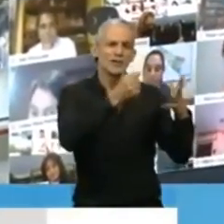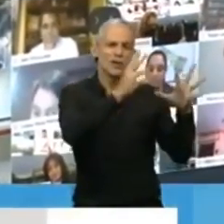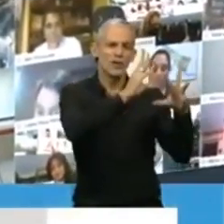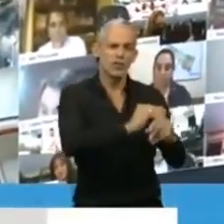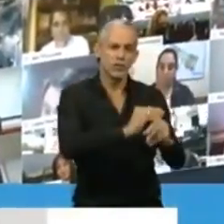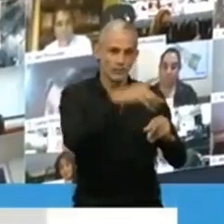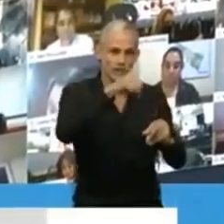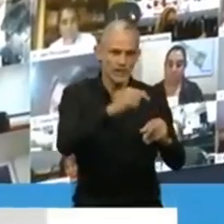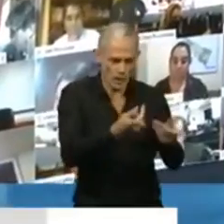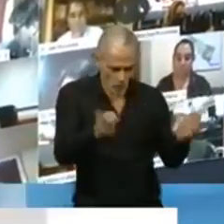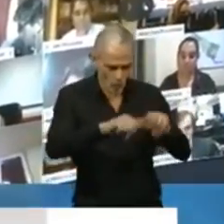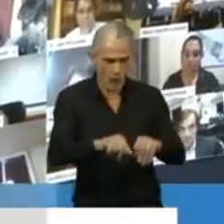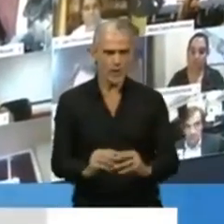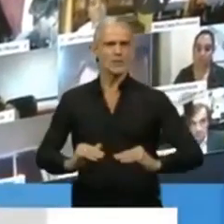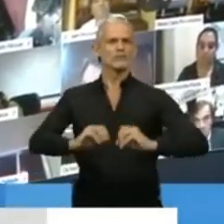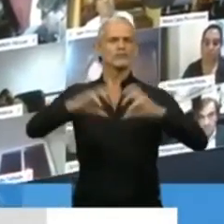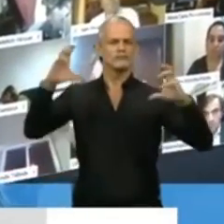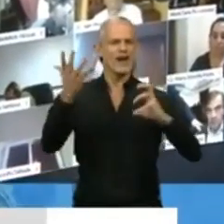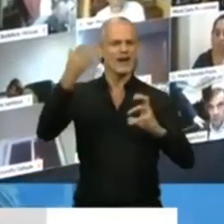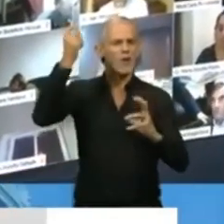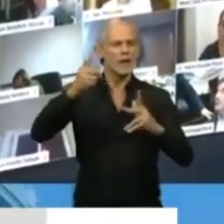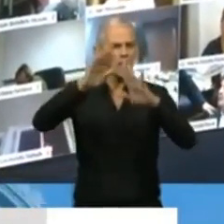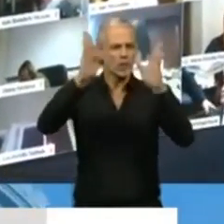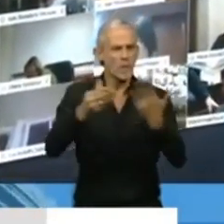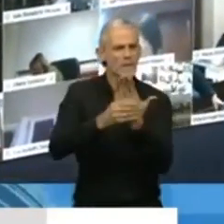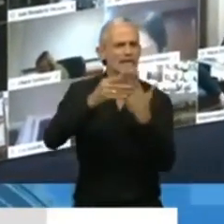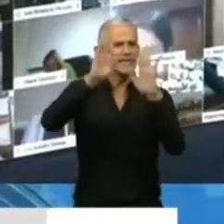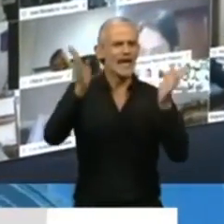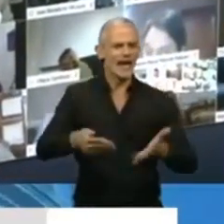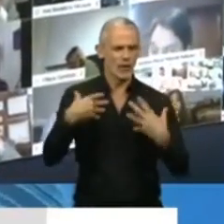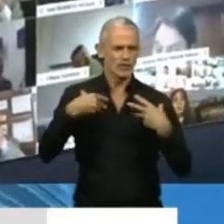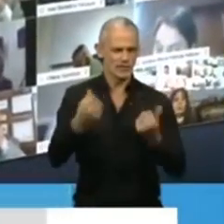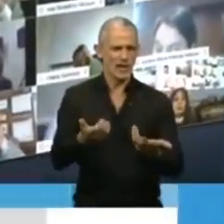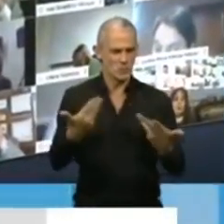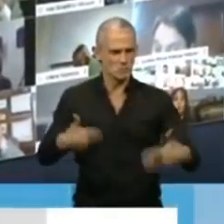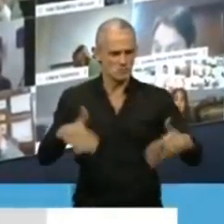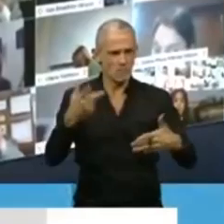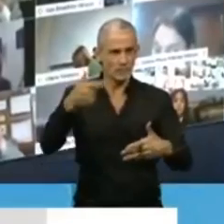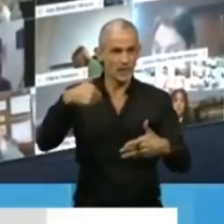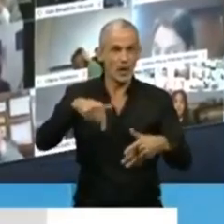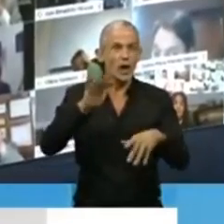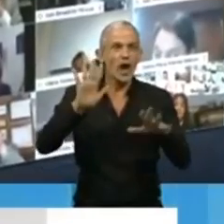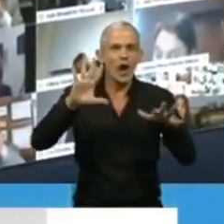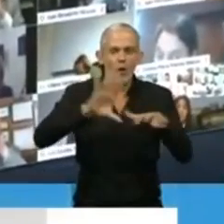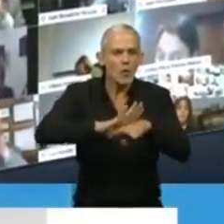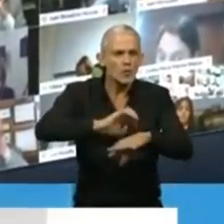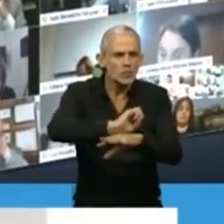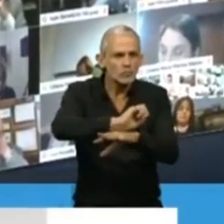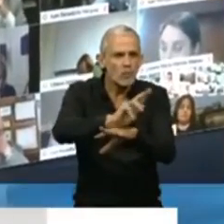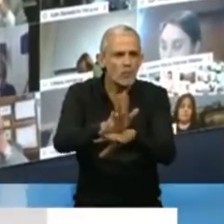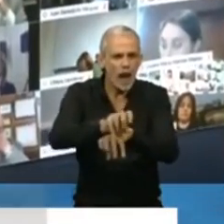volvemos a ser ministerio. Y recuperamos un montón de cosas y justo nos toca esta pandemia y pelear